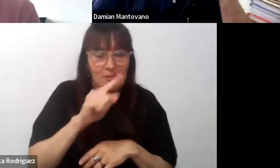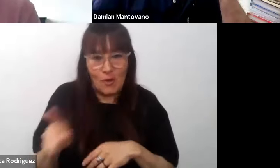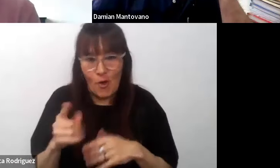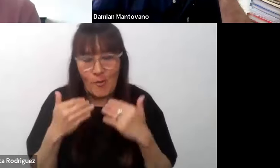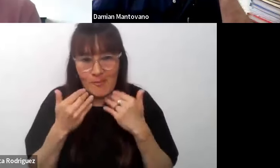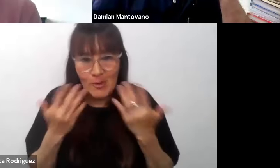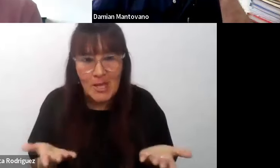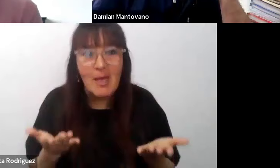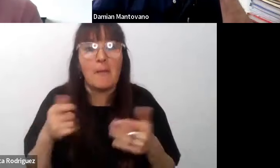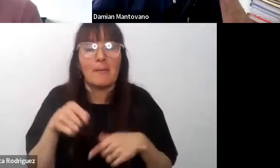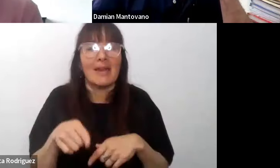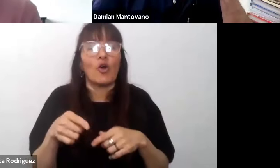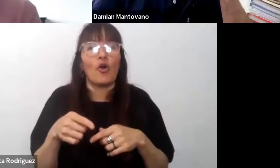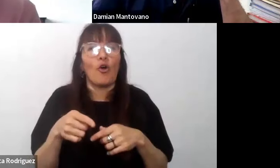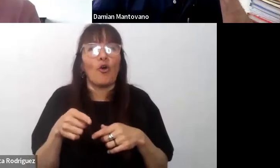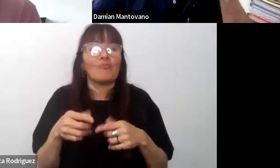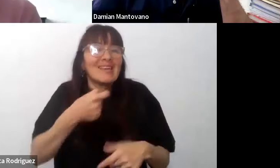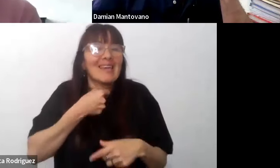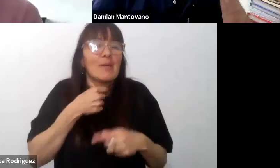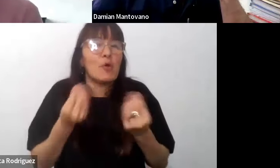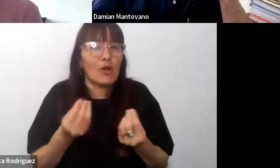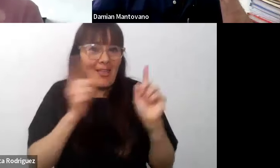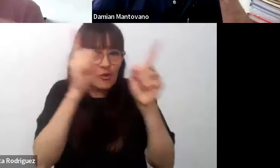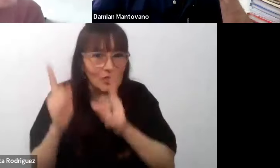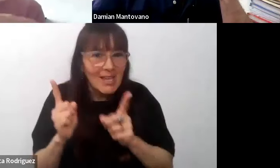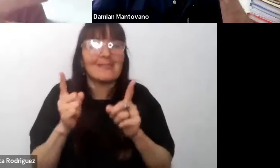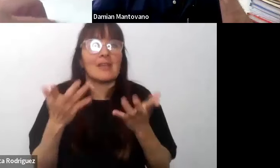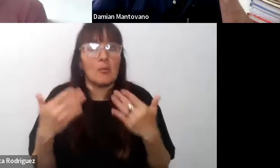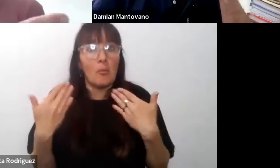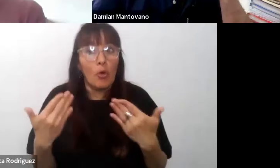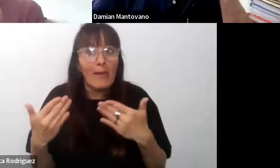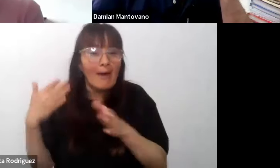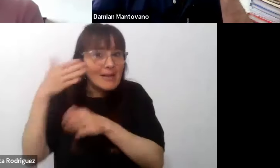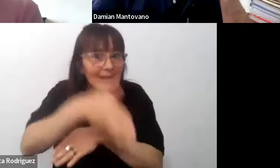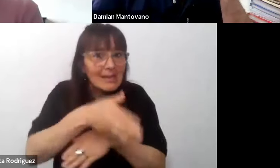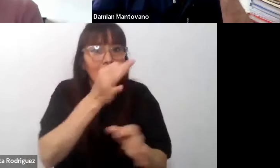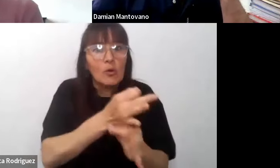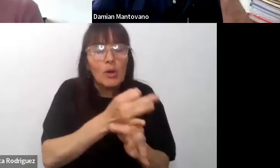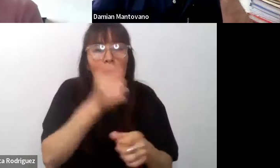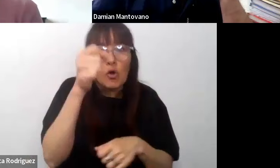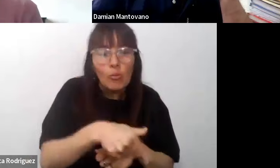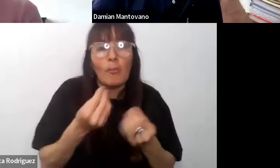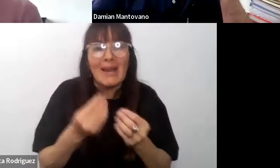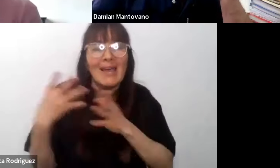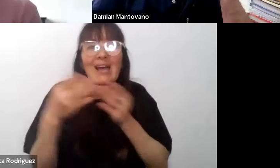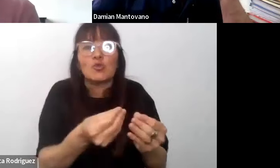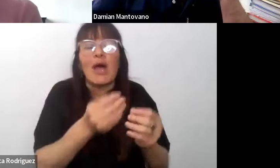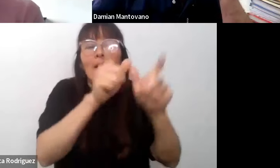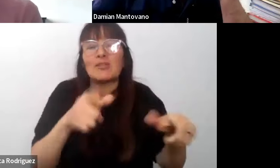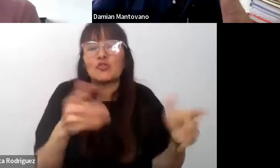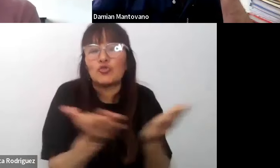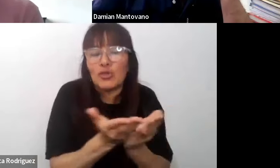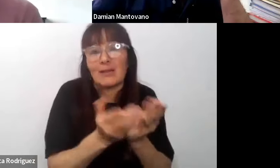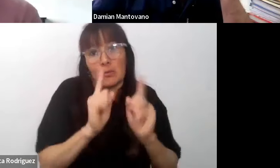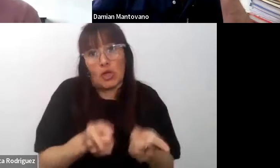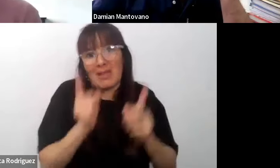los docentes especializados los educadores vengan a estas escuelas para ayudar a los alumnos pero también para ayudar a los